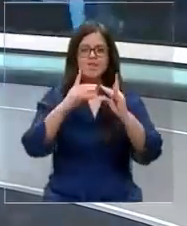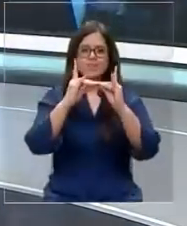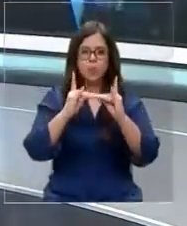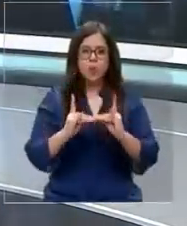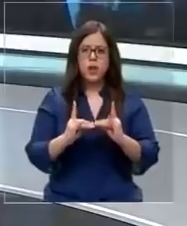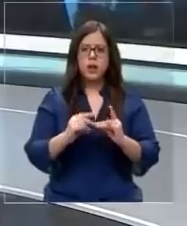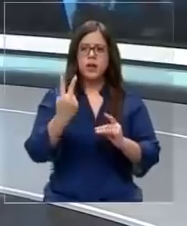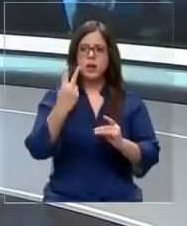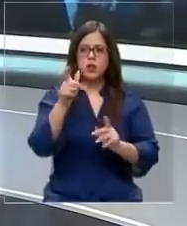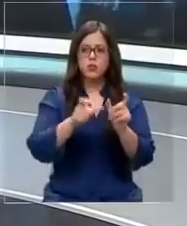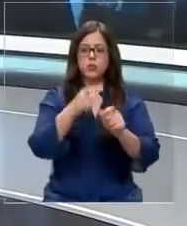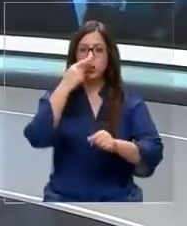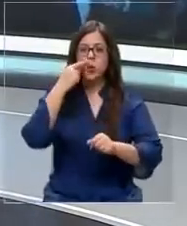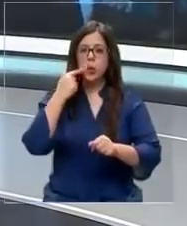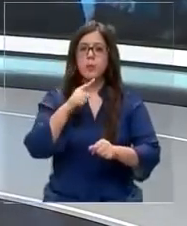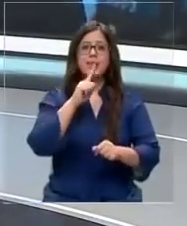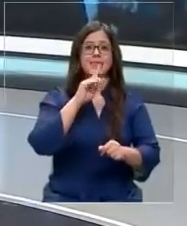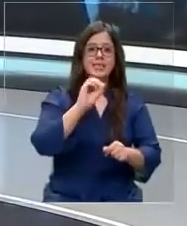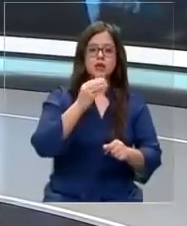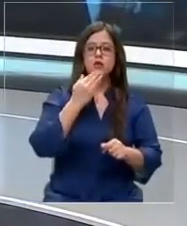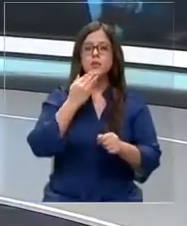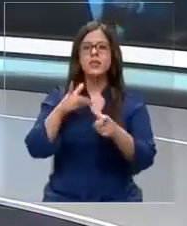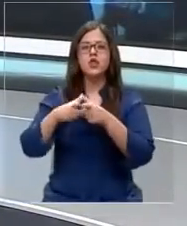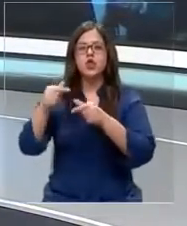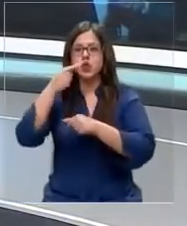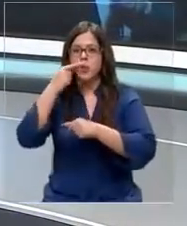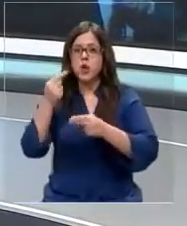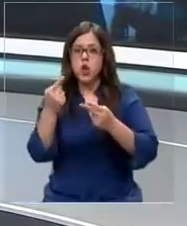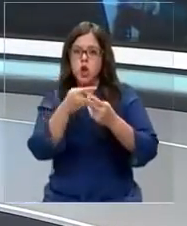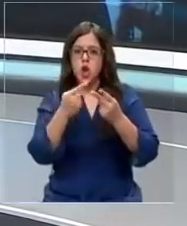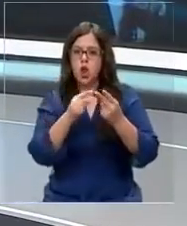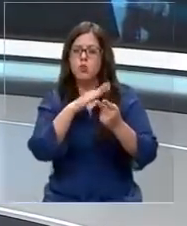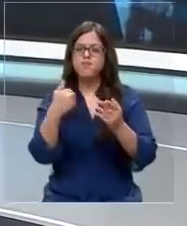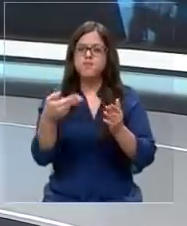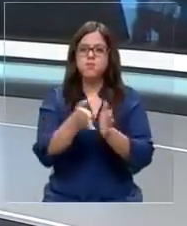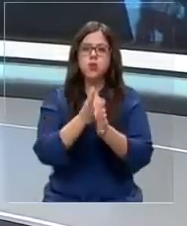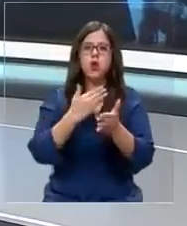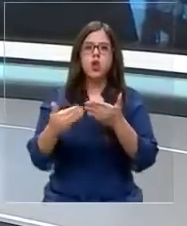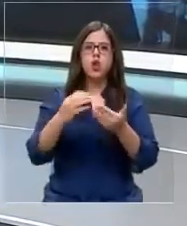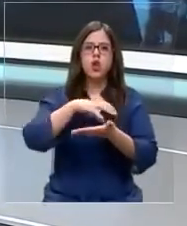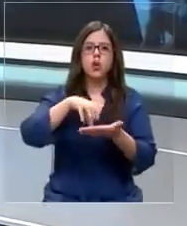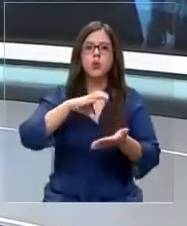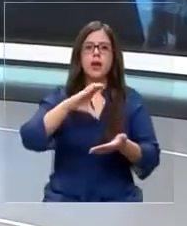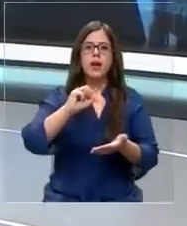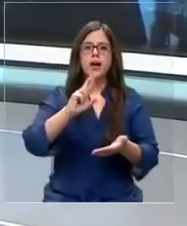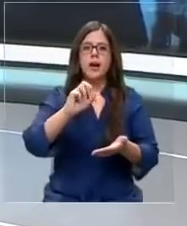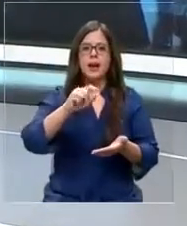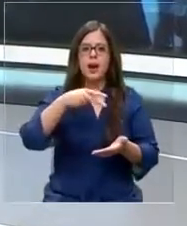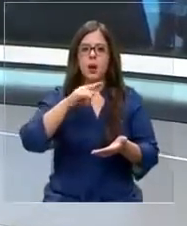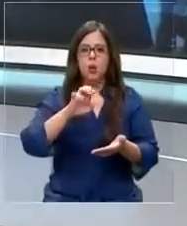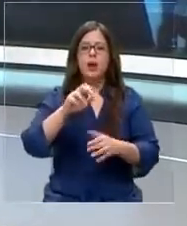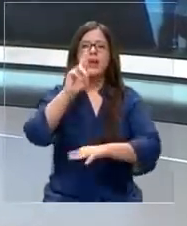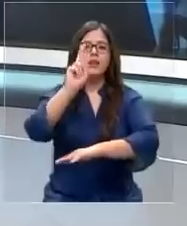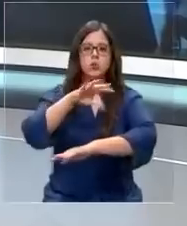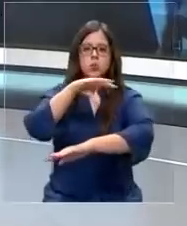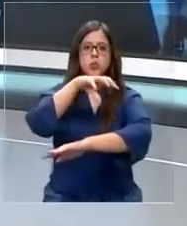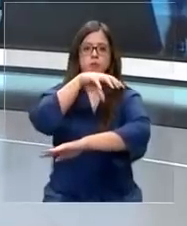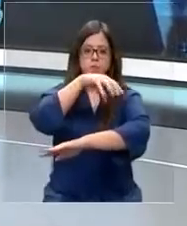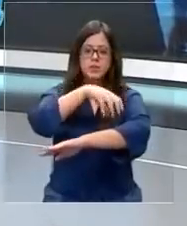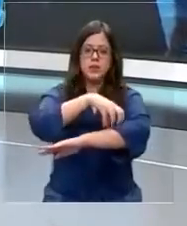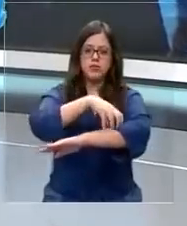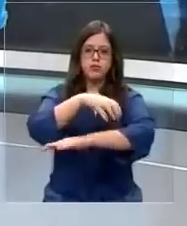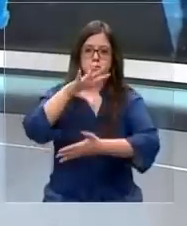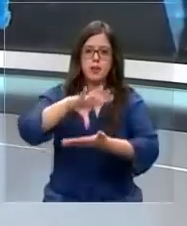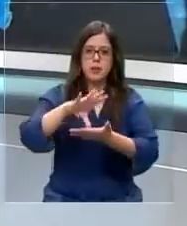funerales de dos hombres, tío y sobrino que fueron asesinados en Caragua, en la macro zona sur del país. Durante esta semana